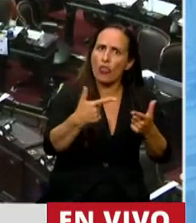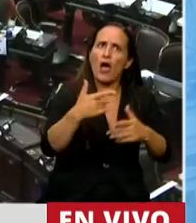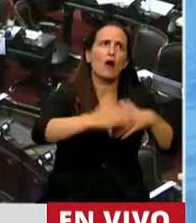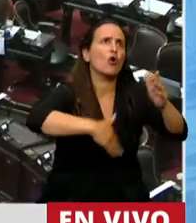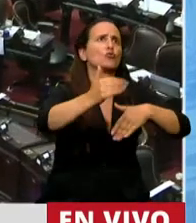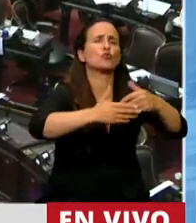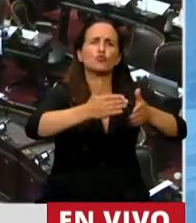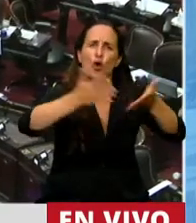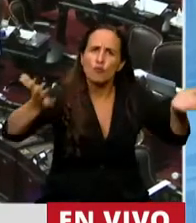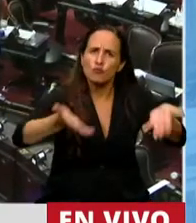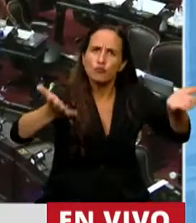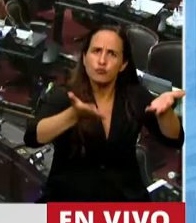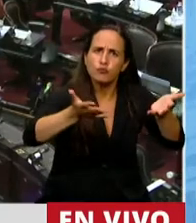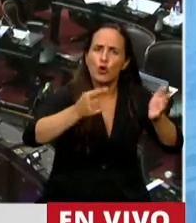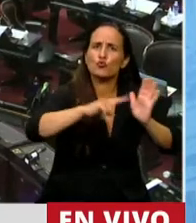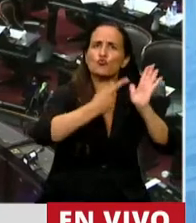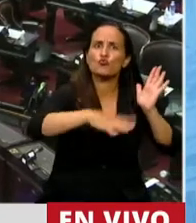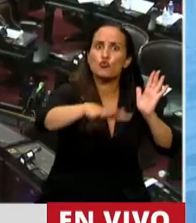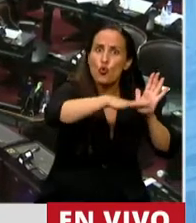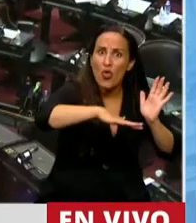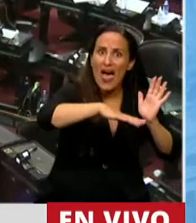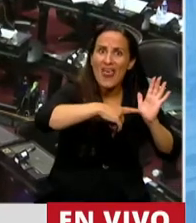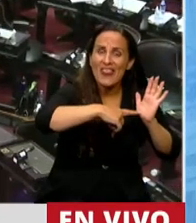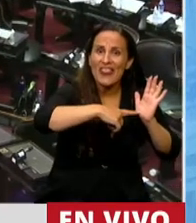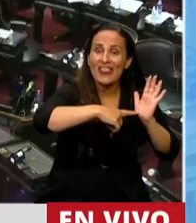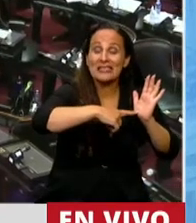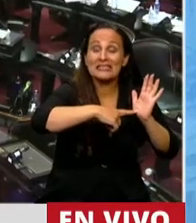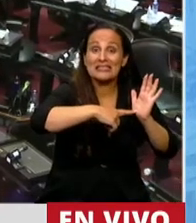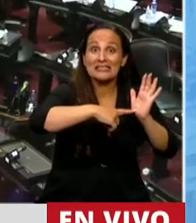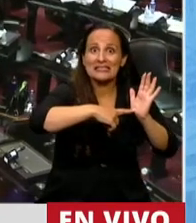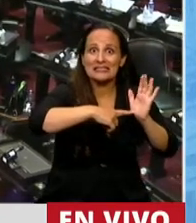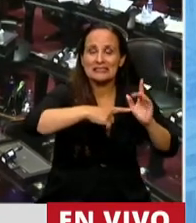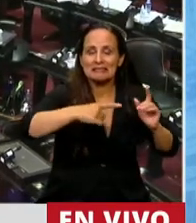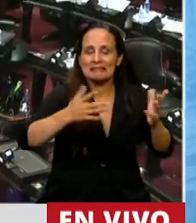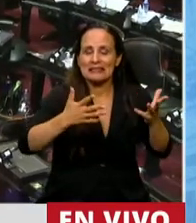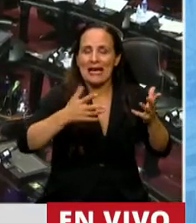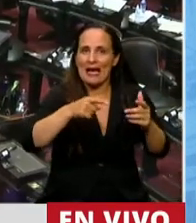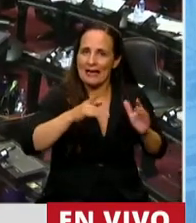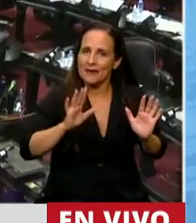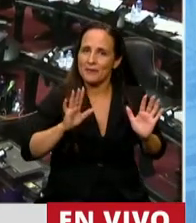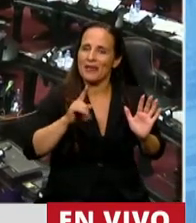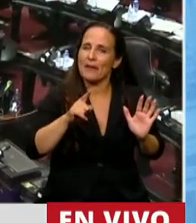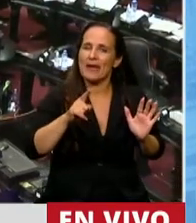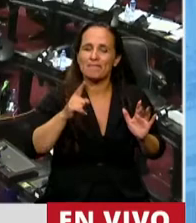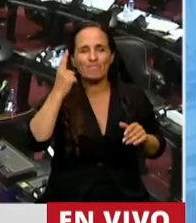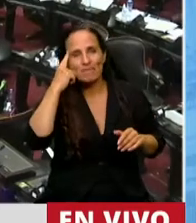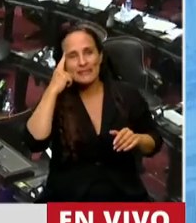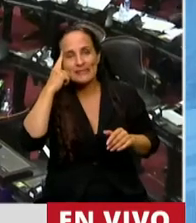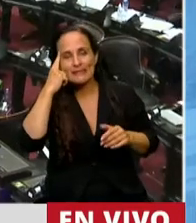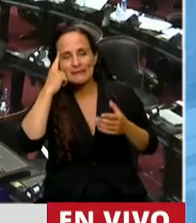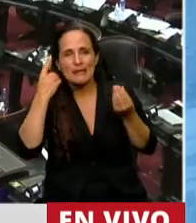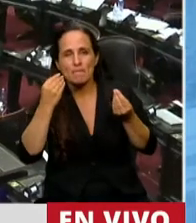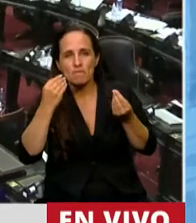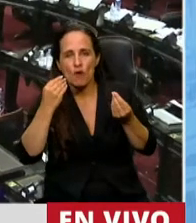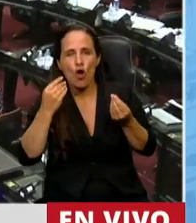construcción, en la Ciudad de Buenos Aires combaten el desarrollo inmobiliario. Bueno, hagamos un poquito de psicoanálisis a ver si podemos